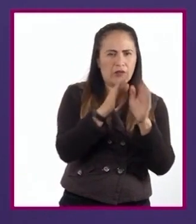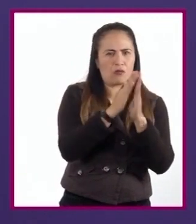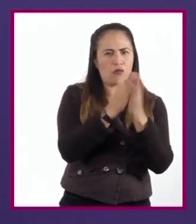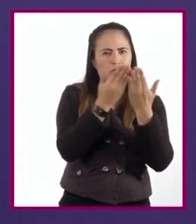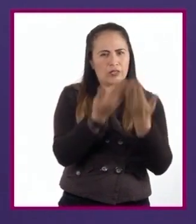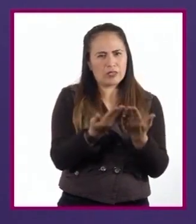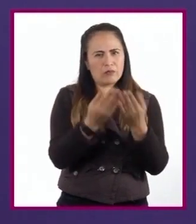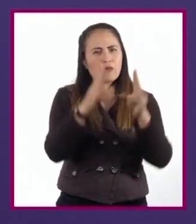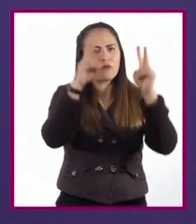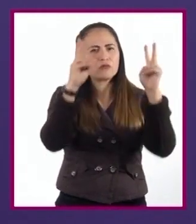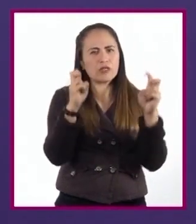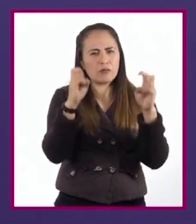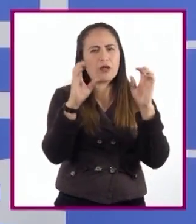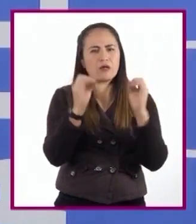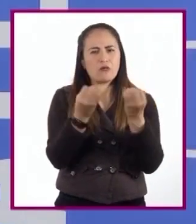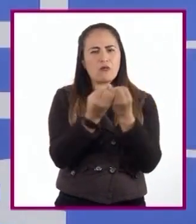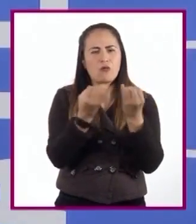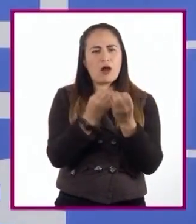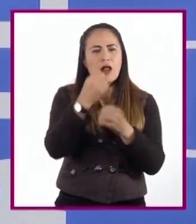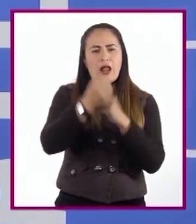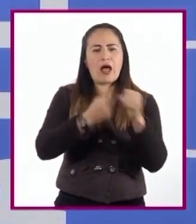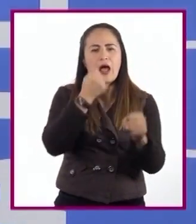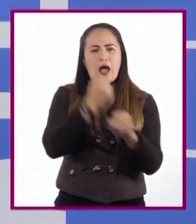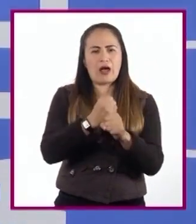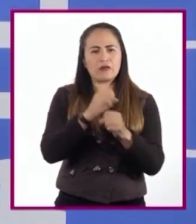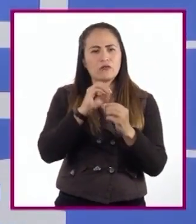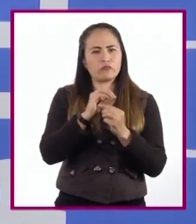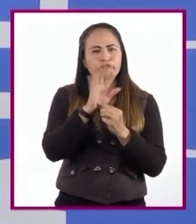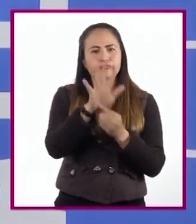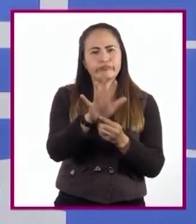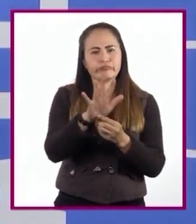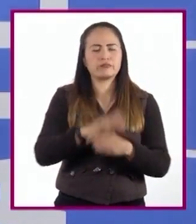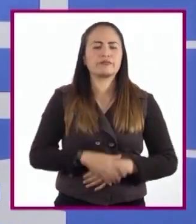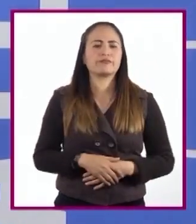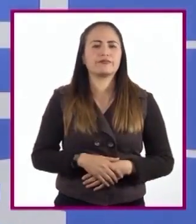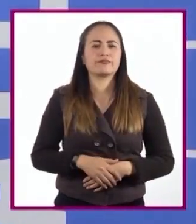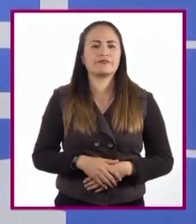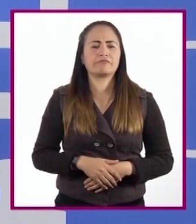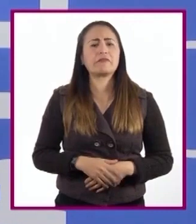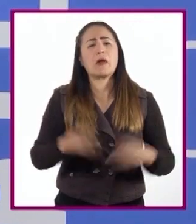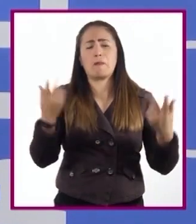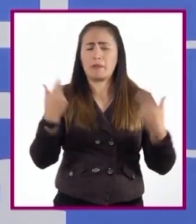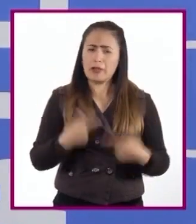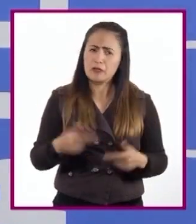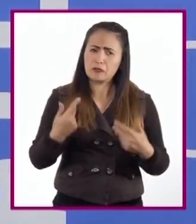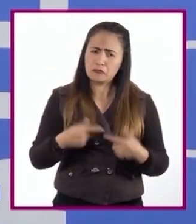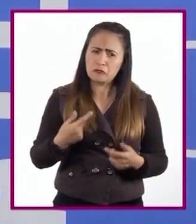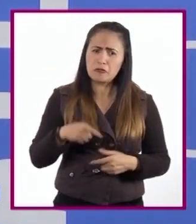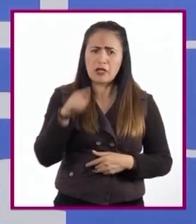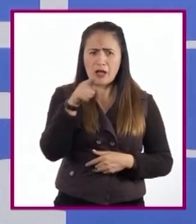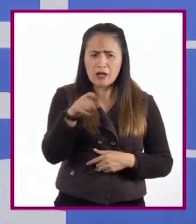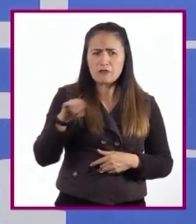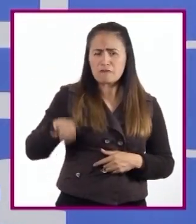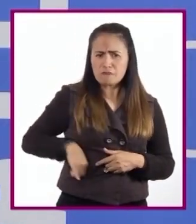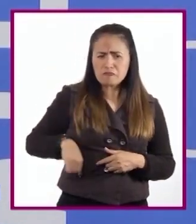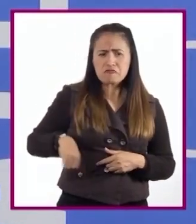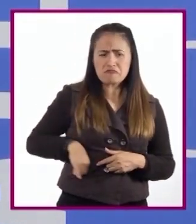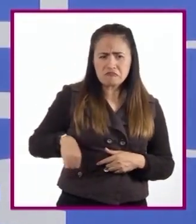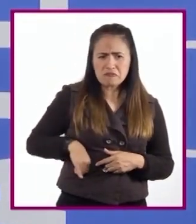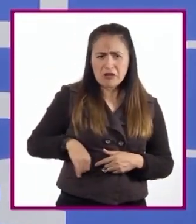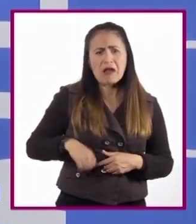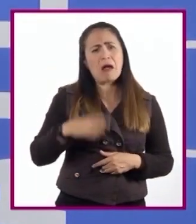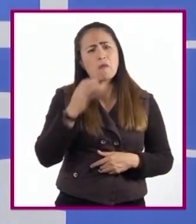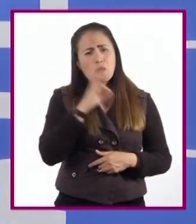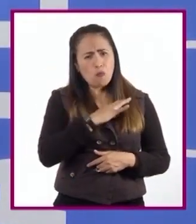año de su publicación. De esta manera, si a alguien le interesa consultar nuestra información, podrá hacerlo